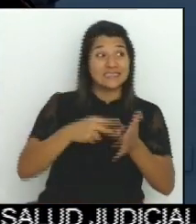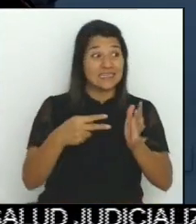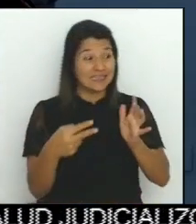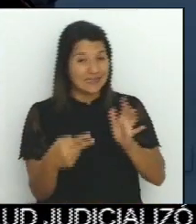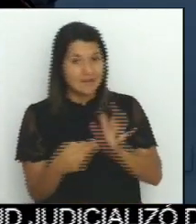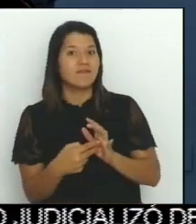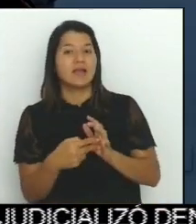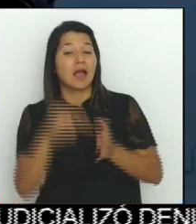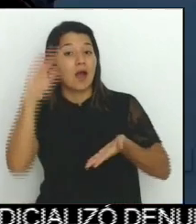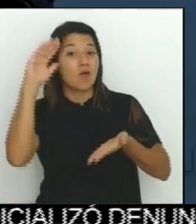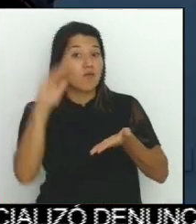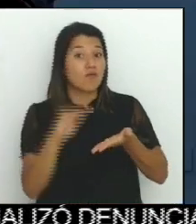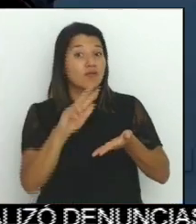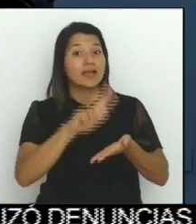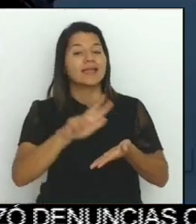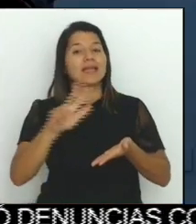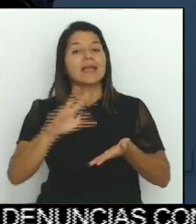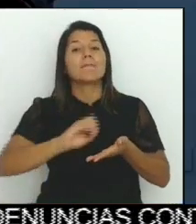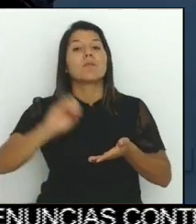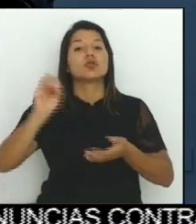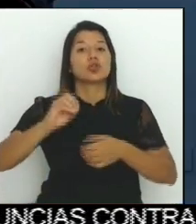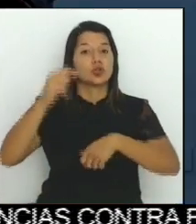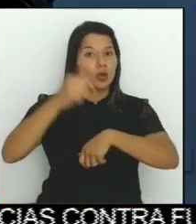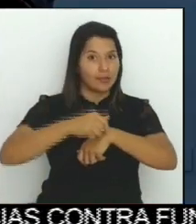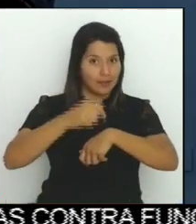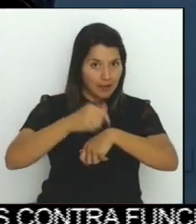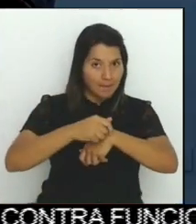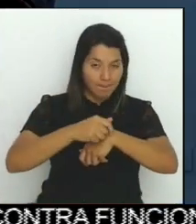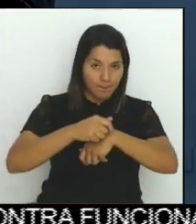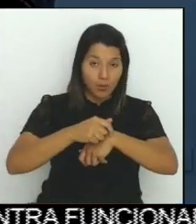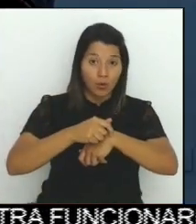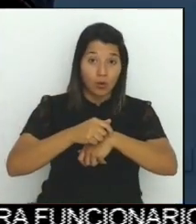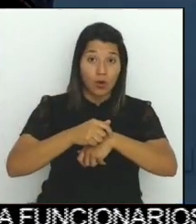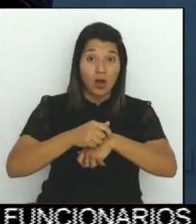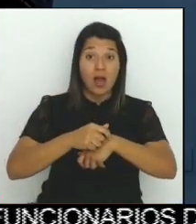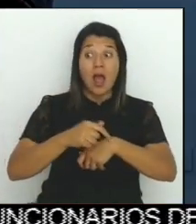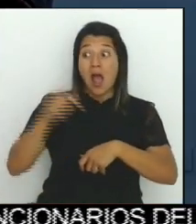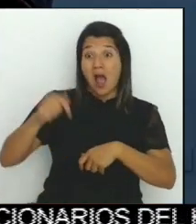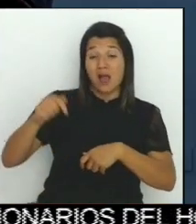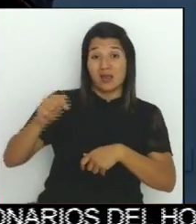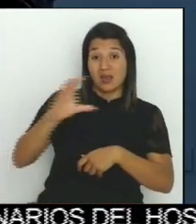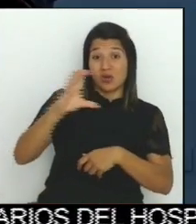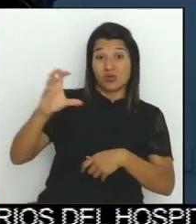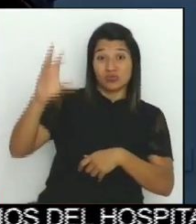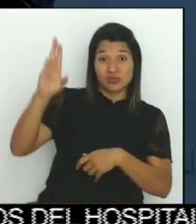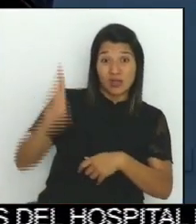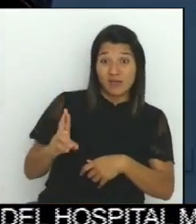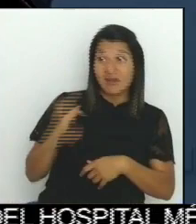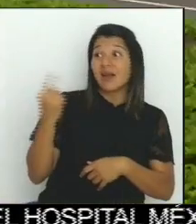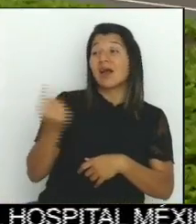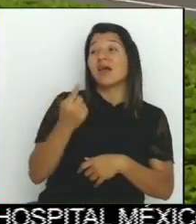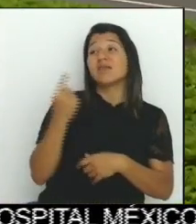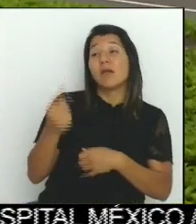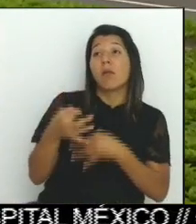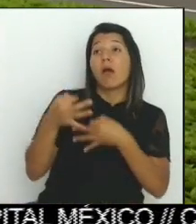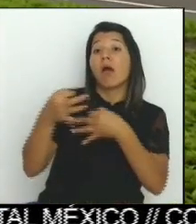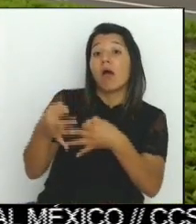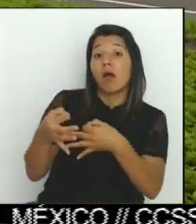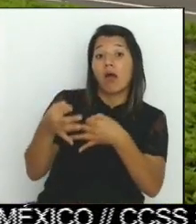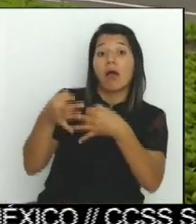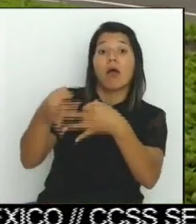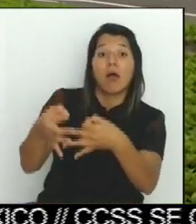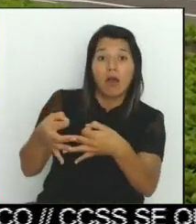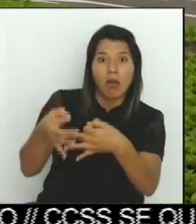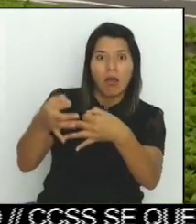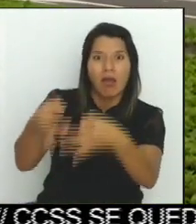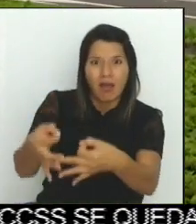en un país en que la norma era pedir un año, pedir otro. También